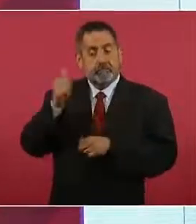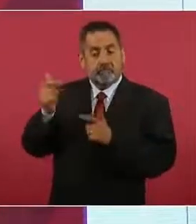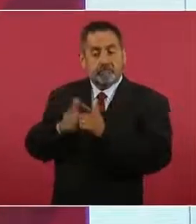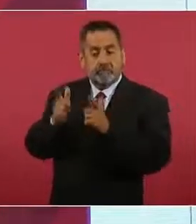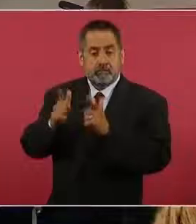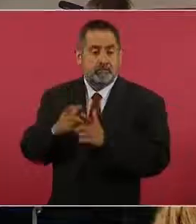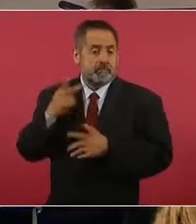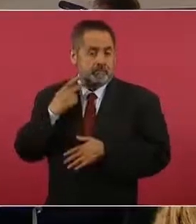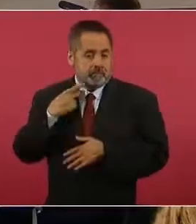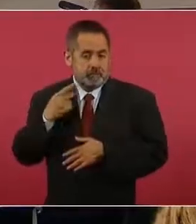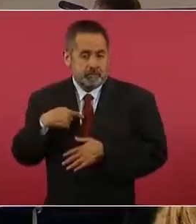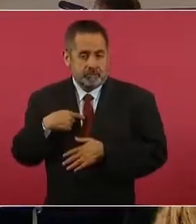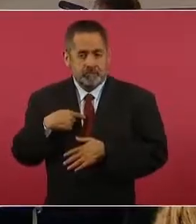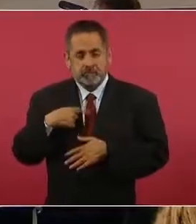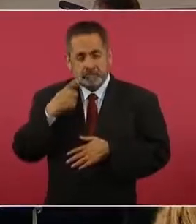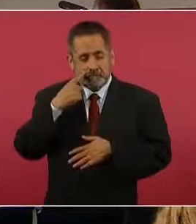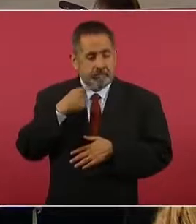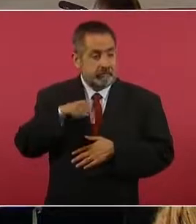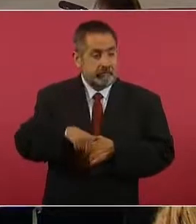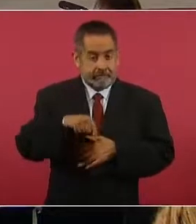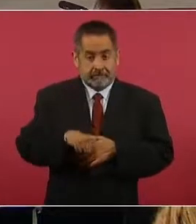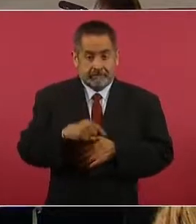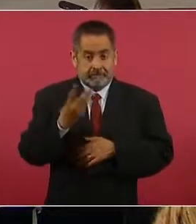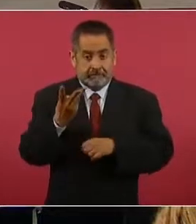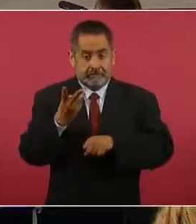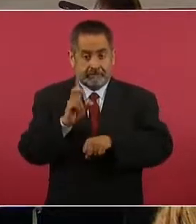estaba como a tres diarios aquí.